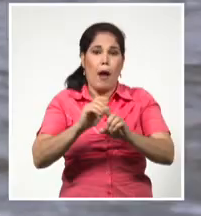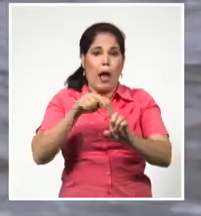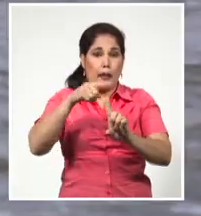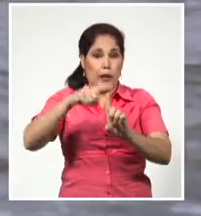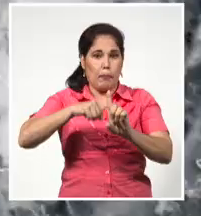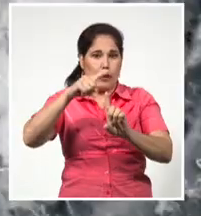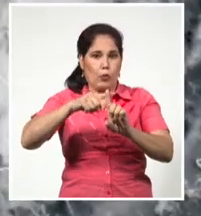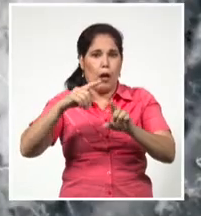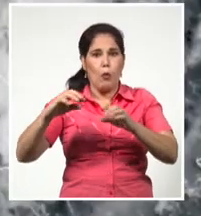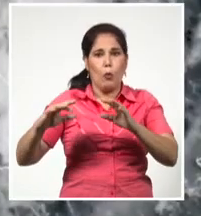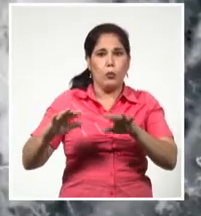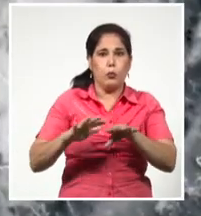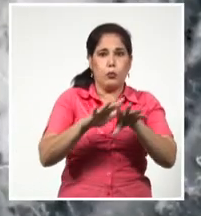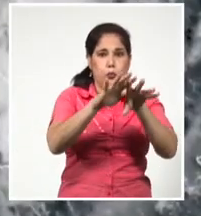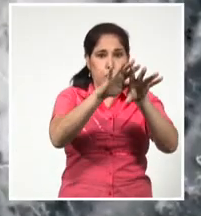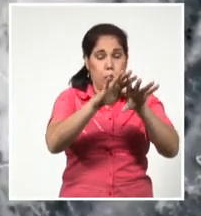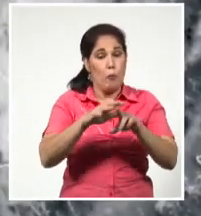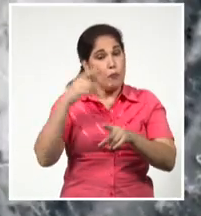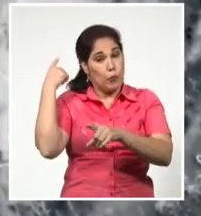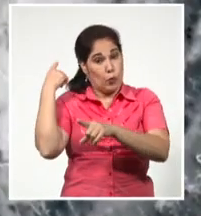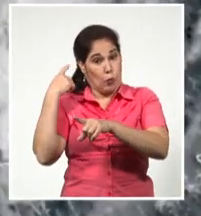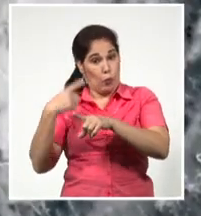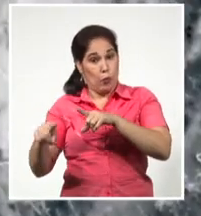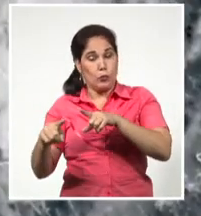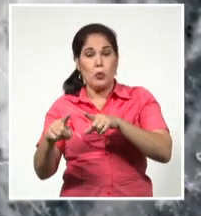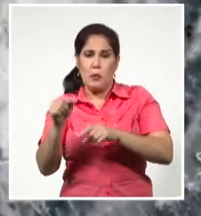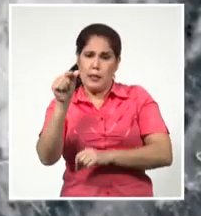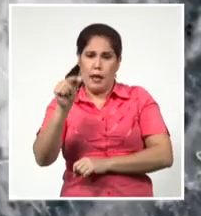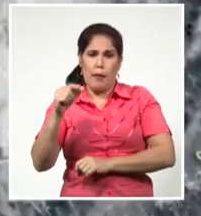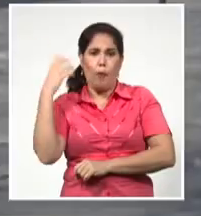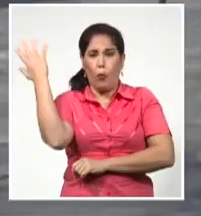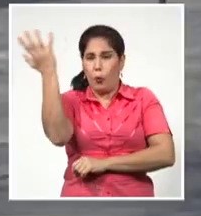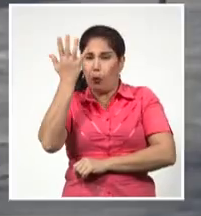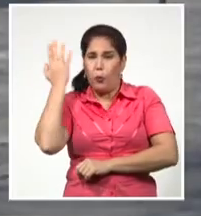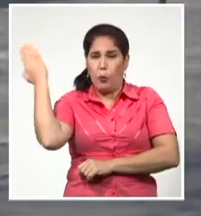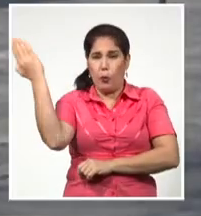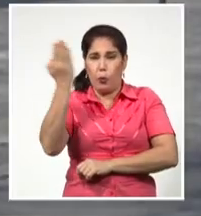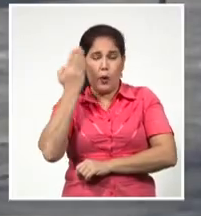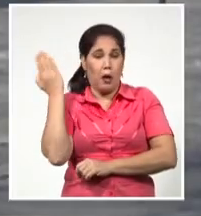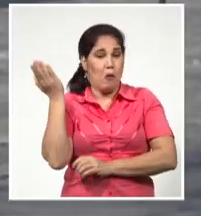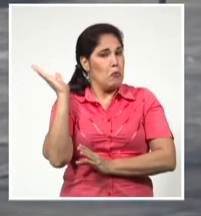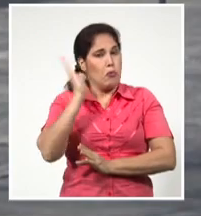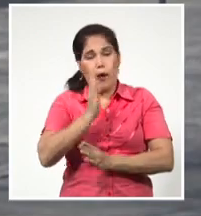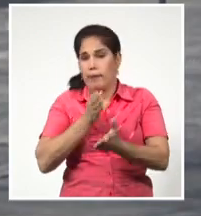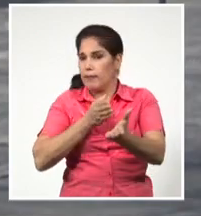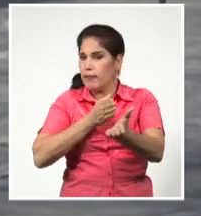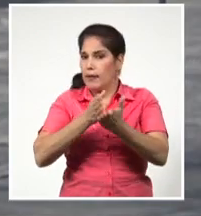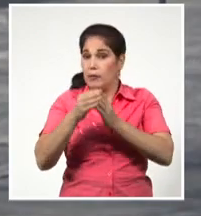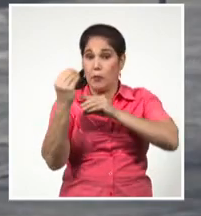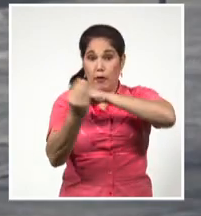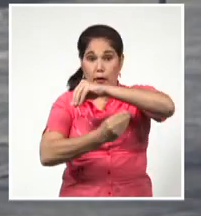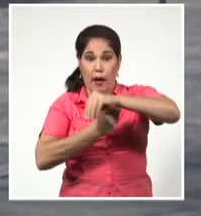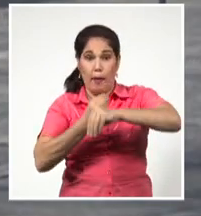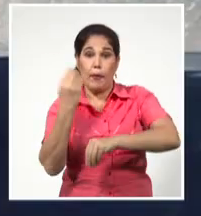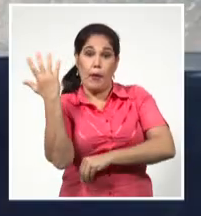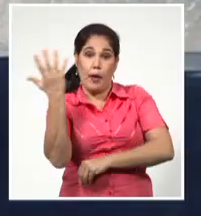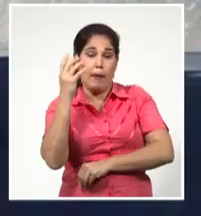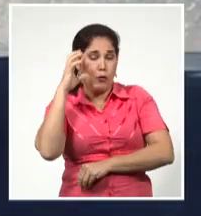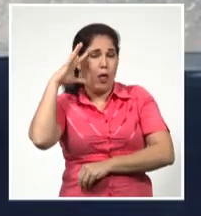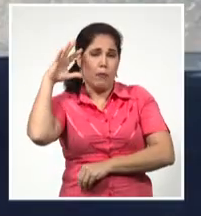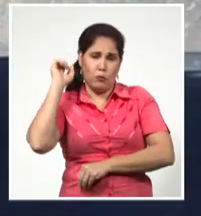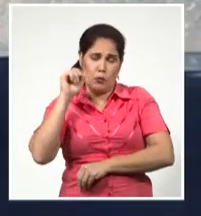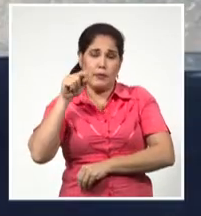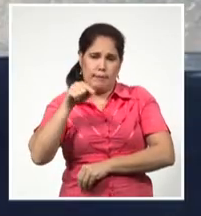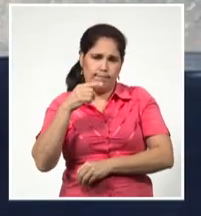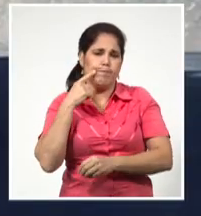niveles del agua. En otro sentido, aunque los huracanes no presentan relación directa con el cambio climático, sí se ha